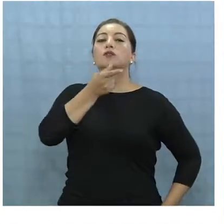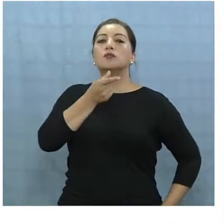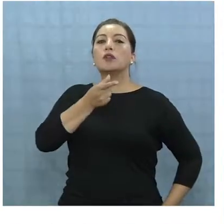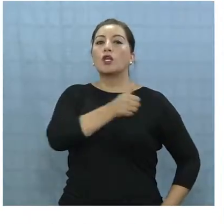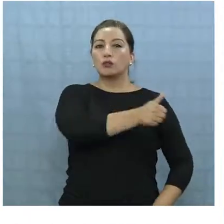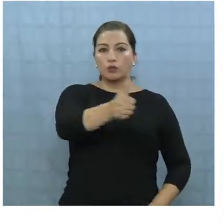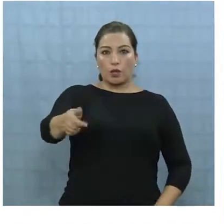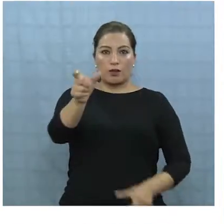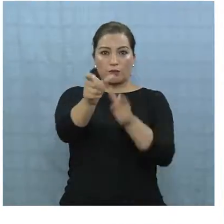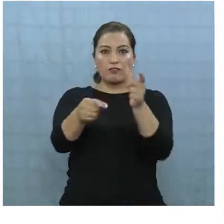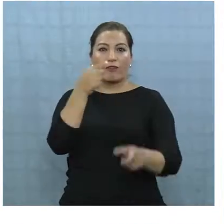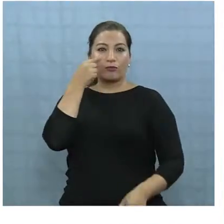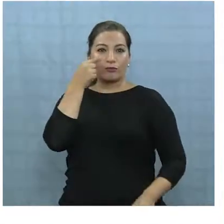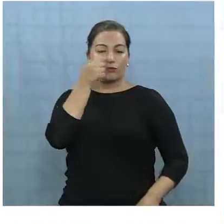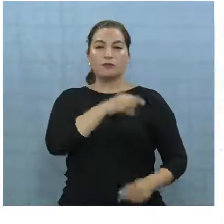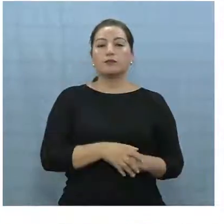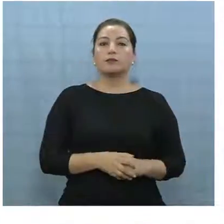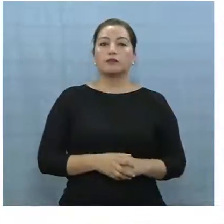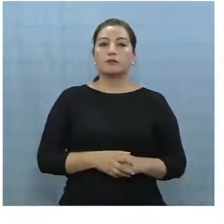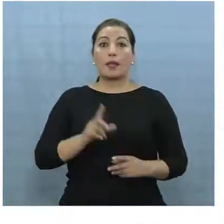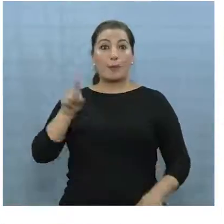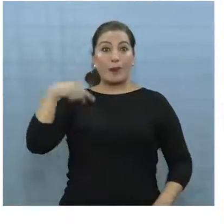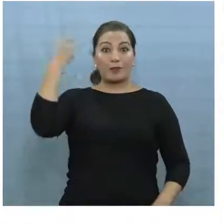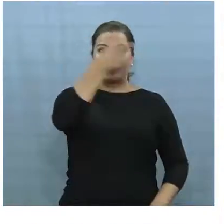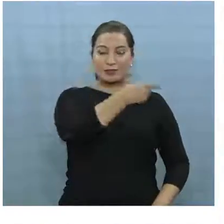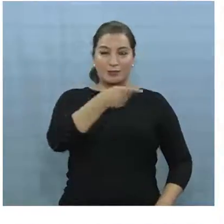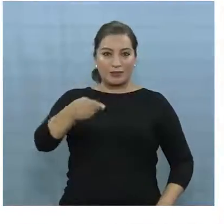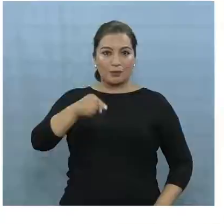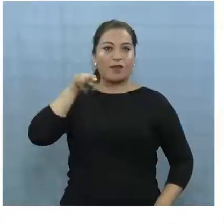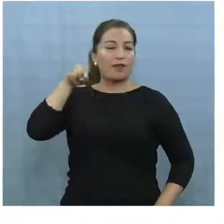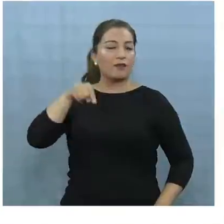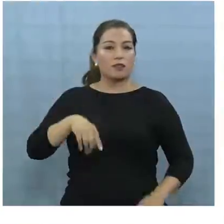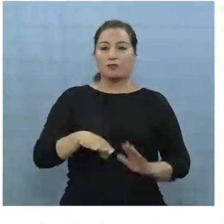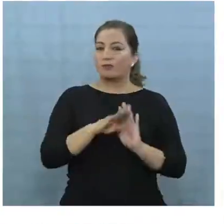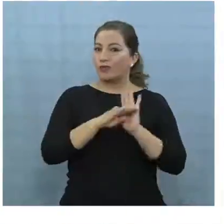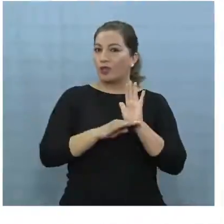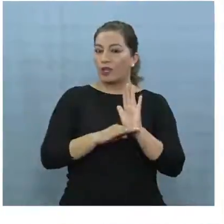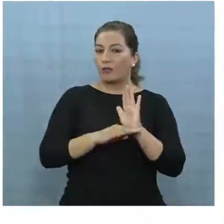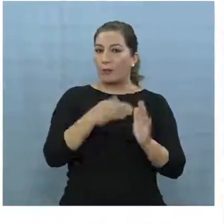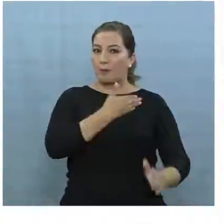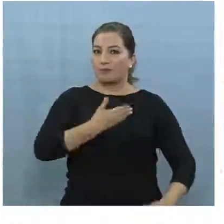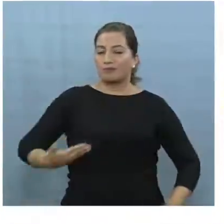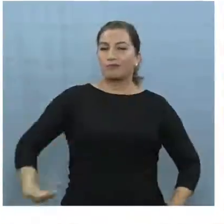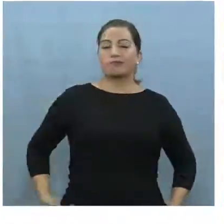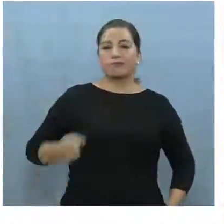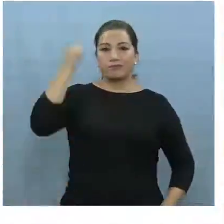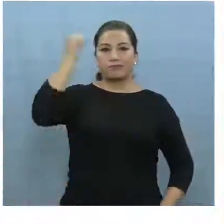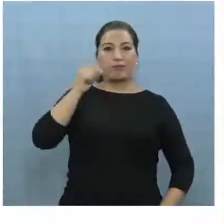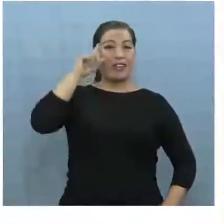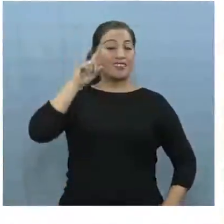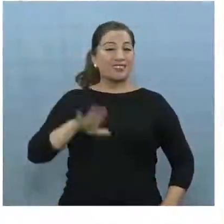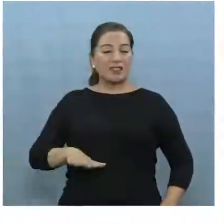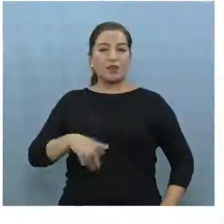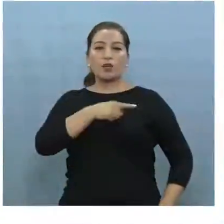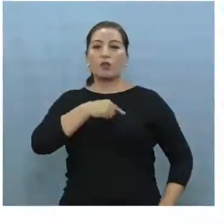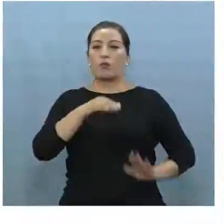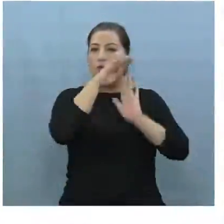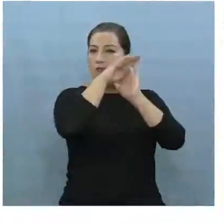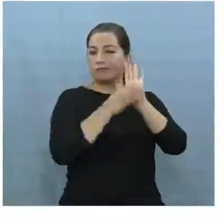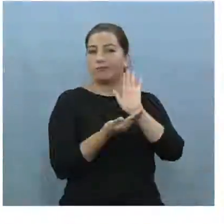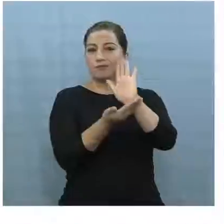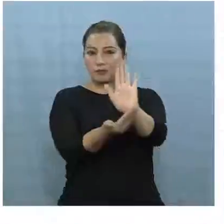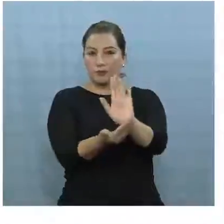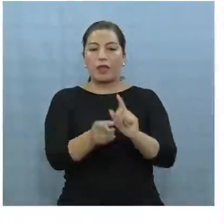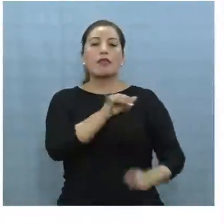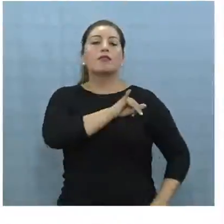denunciar y toda la gente lo va a conocer. Para las próximas semanas está programado que el presidente electo entregue los nombres del gabinete